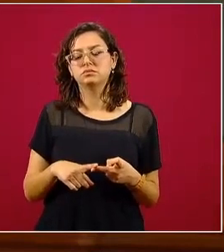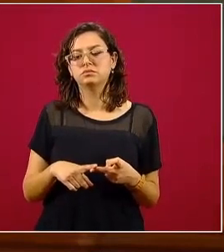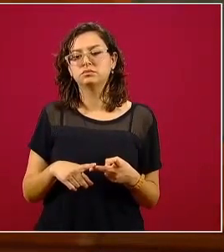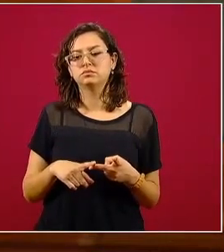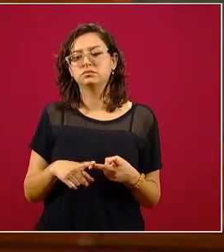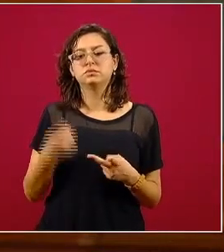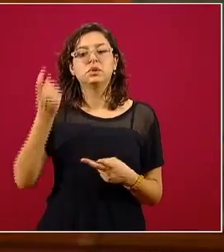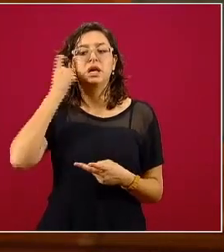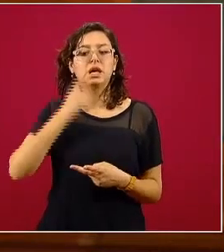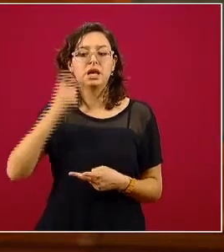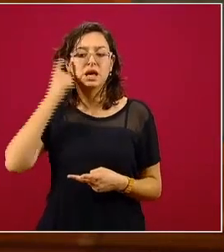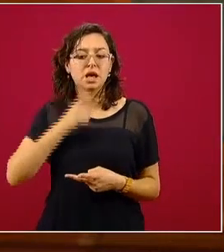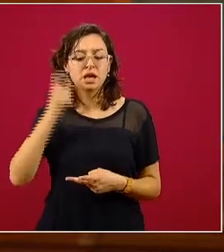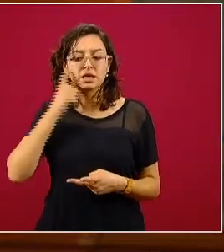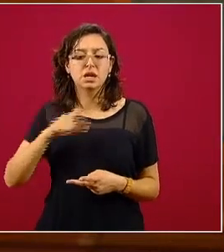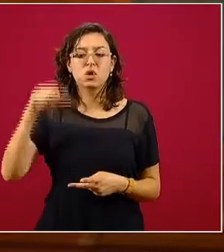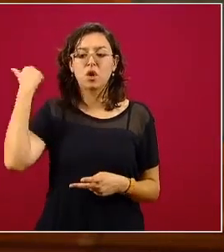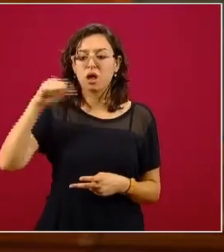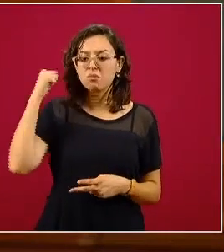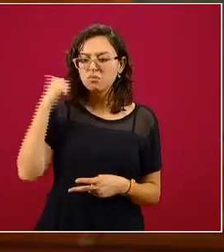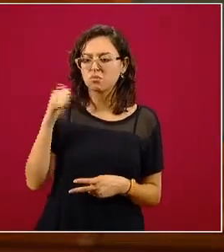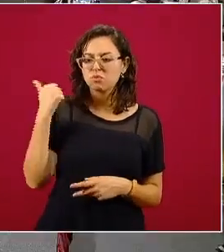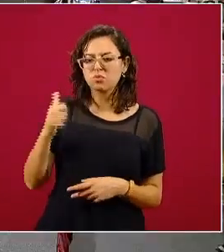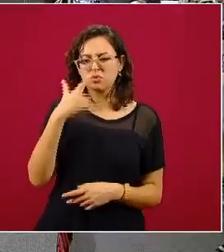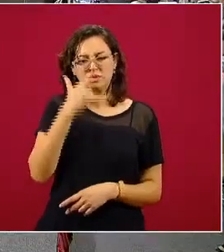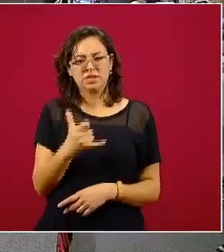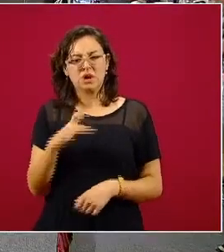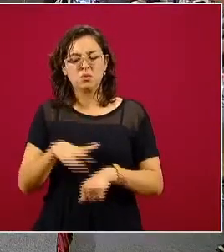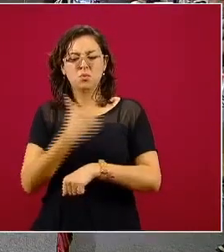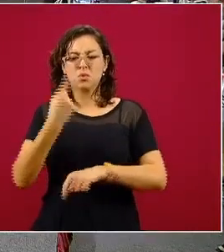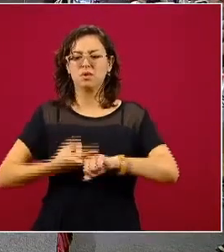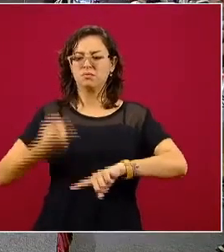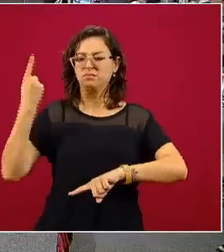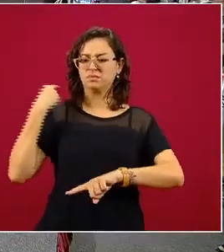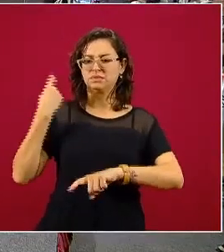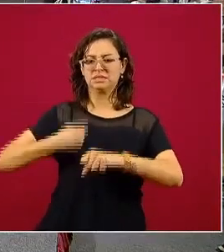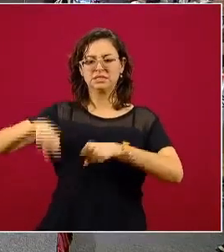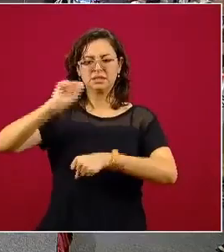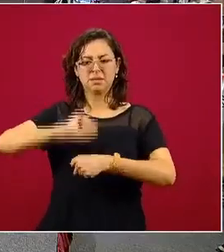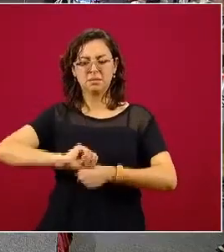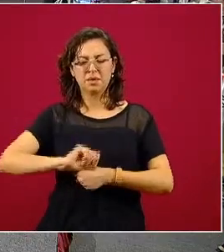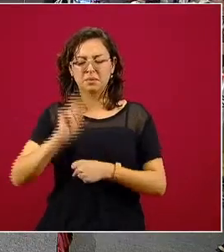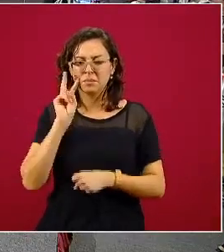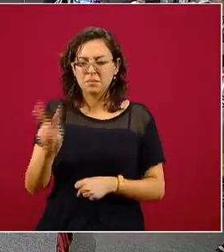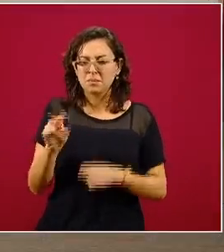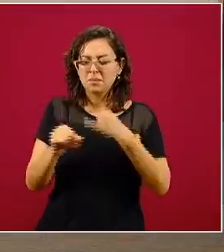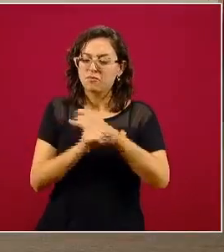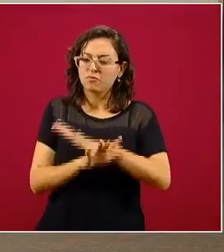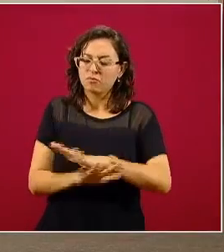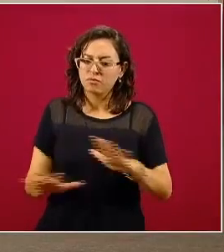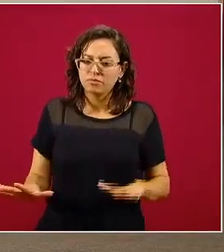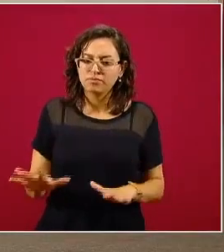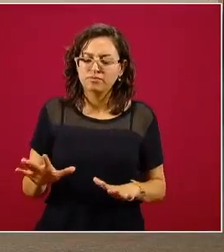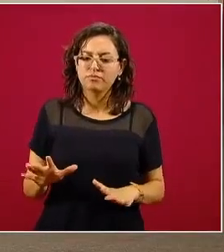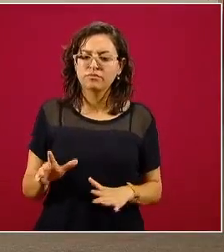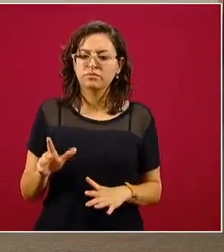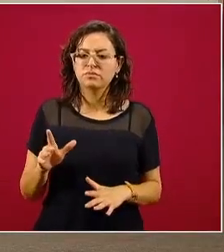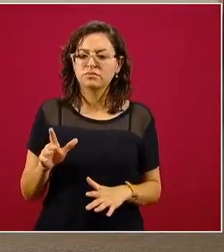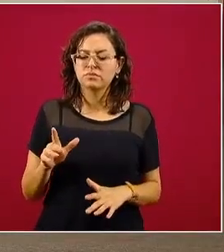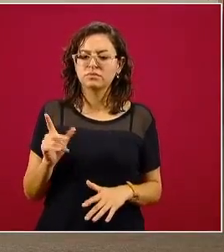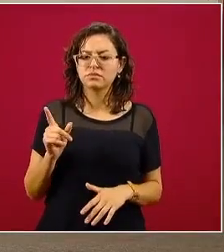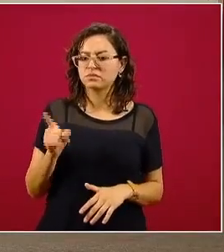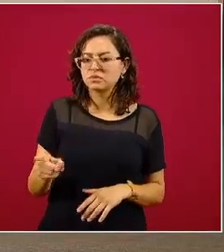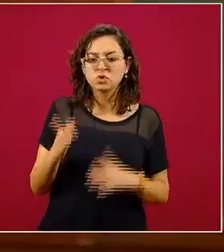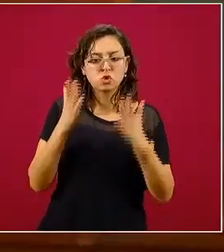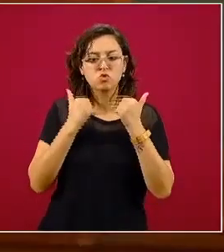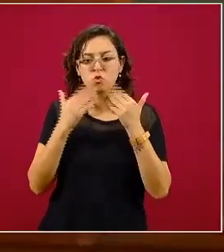como lo que es Guerrero. Acapulco nos llamaba la atención hace algunas semanas por esta cuestión informativa que se derivaba de que